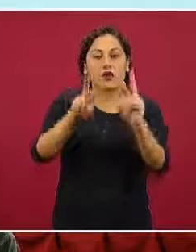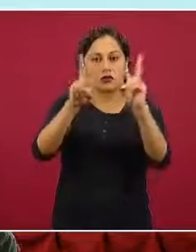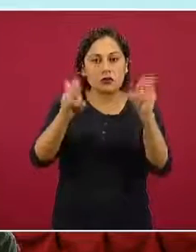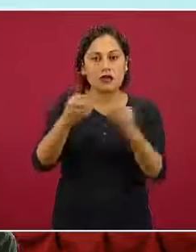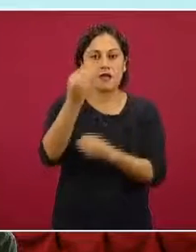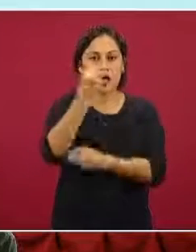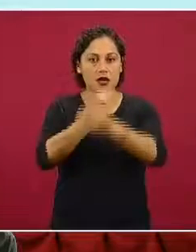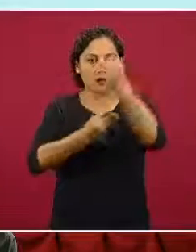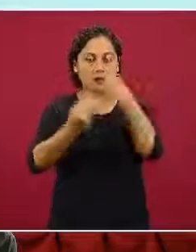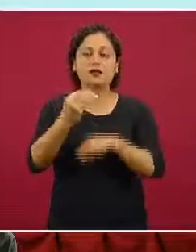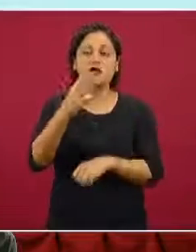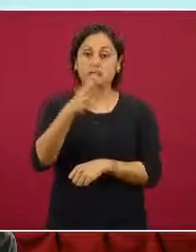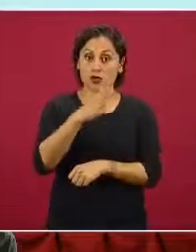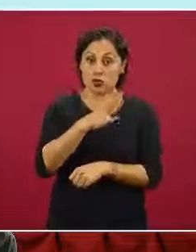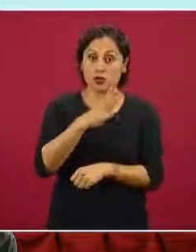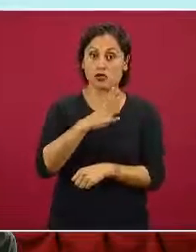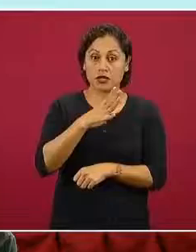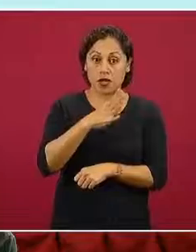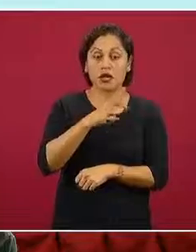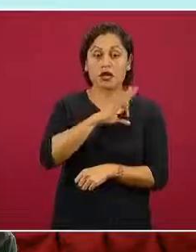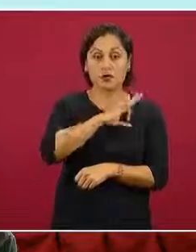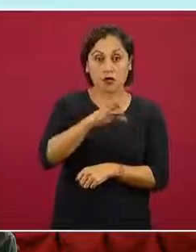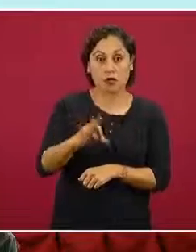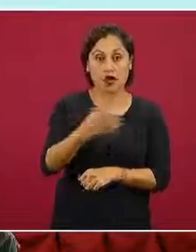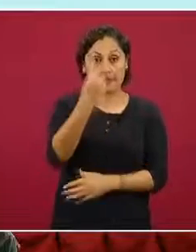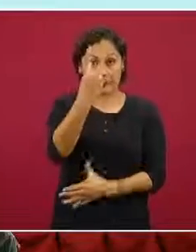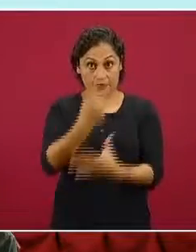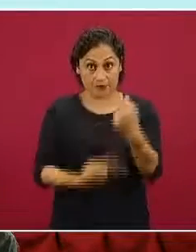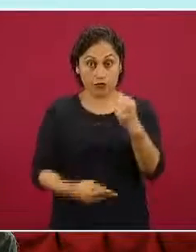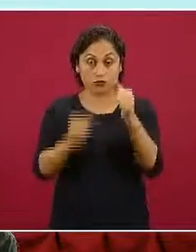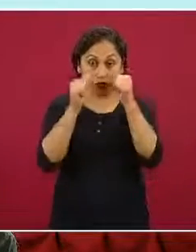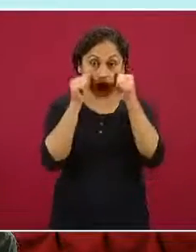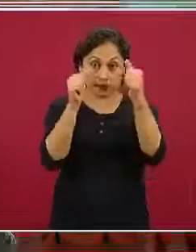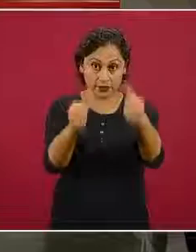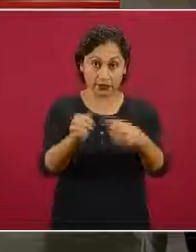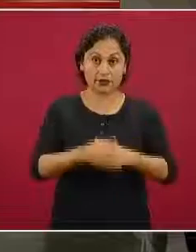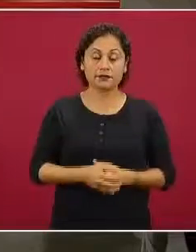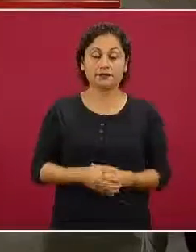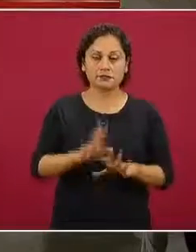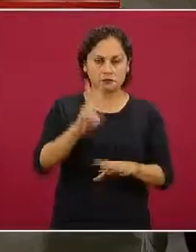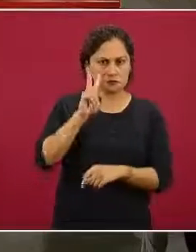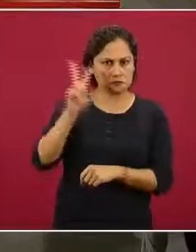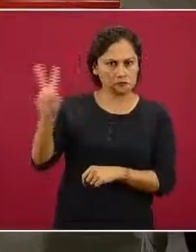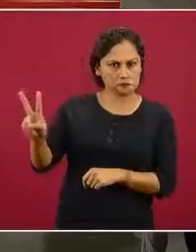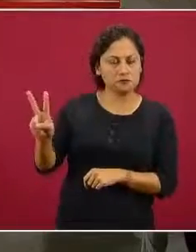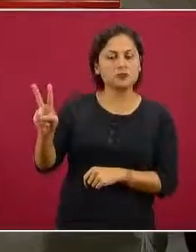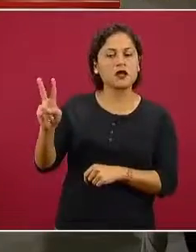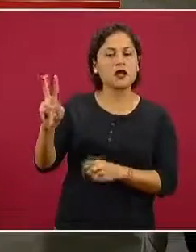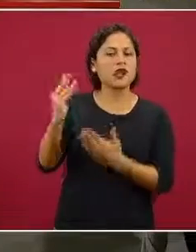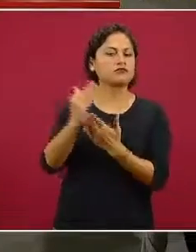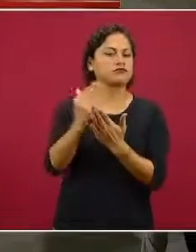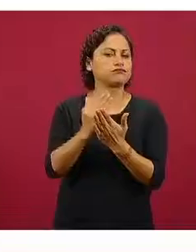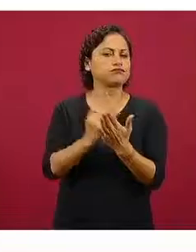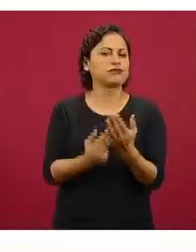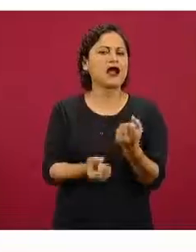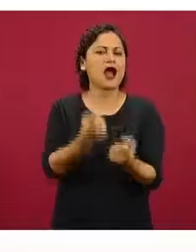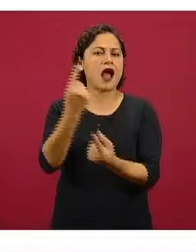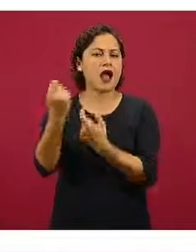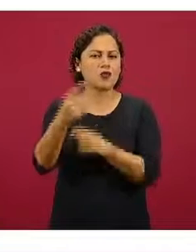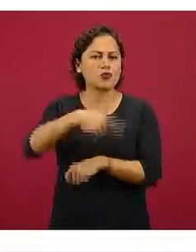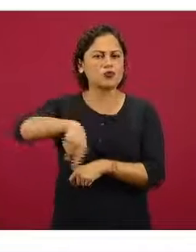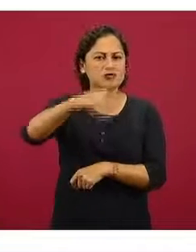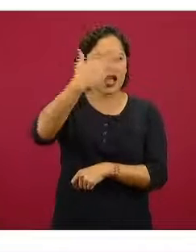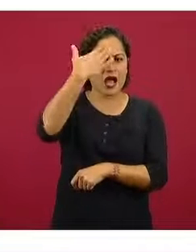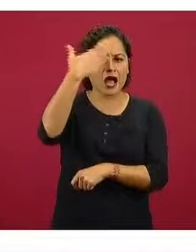positiva a transformar los dos componentes de esta mala nutrición. Aquí algunas cifras que ya las hemos comentado, ya